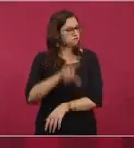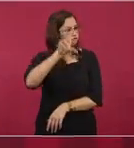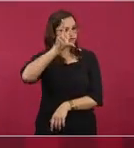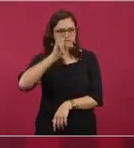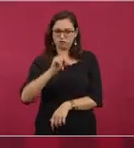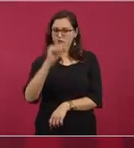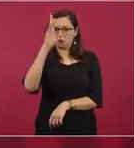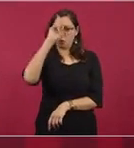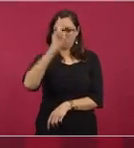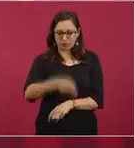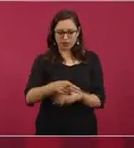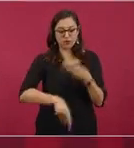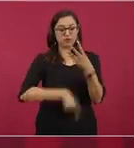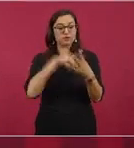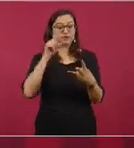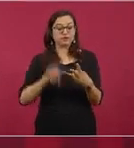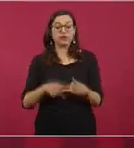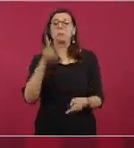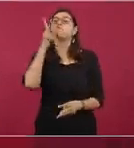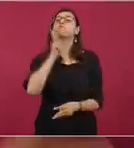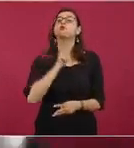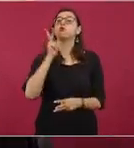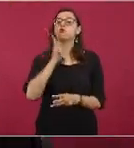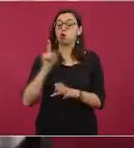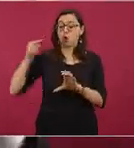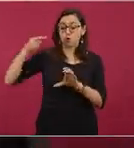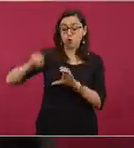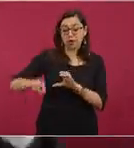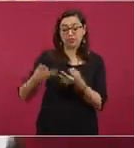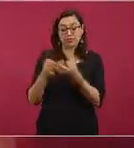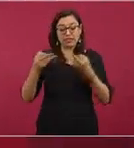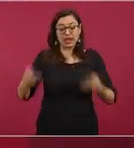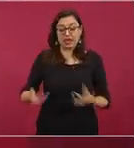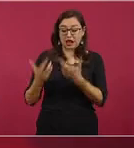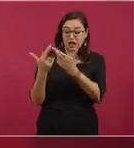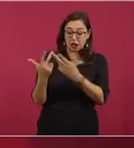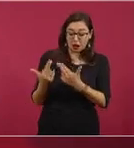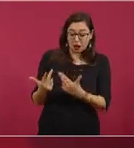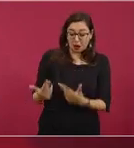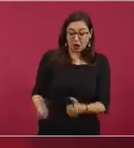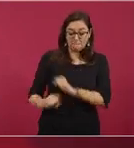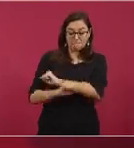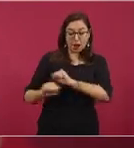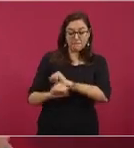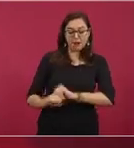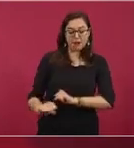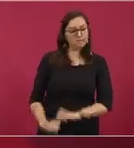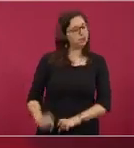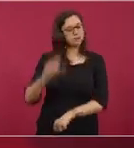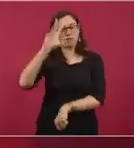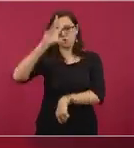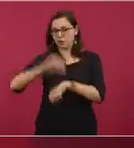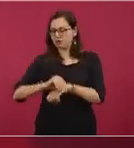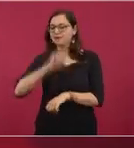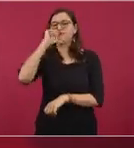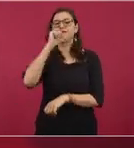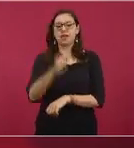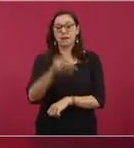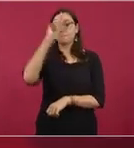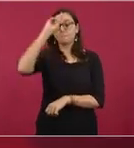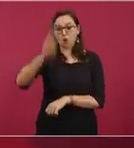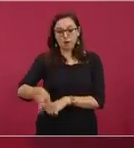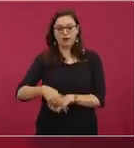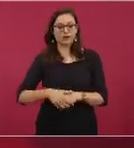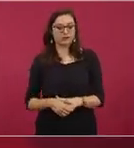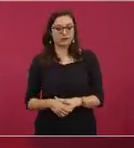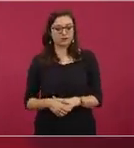Entonces, sí somos distintos, pero les voy a dar dos ejemplos de